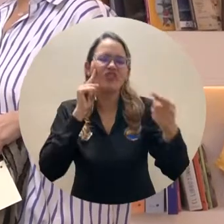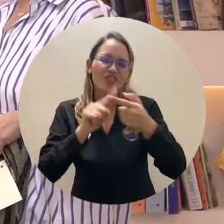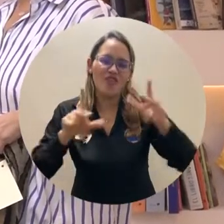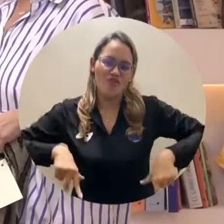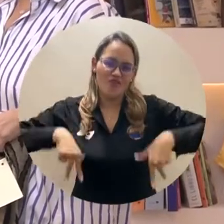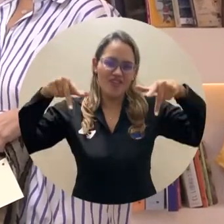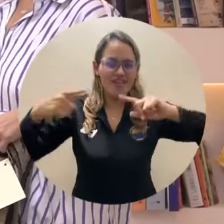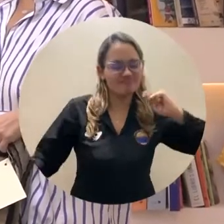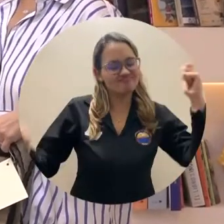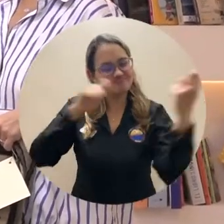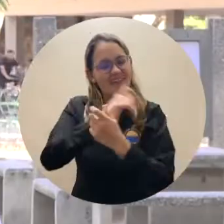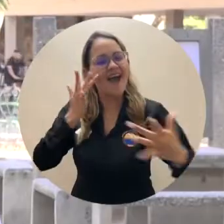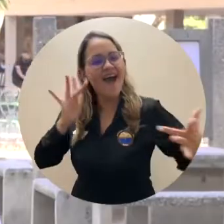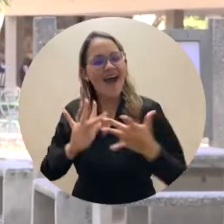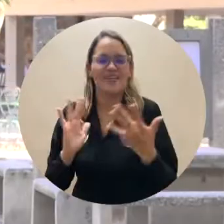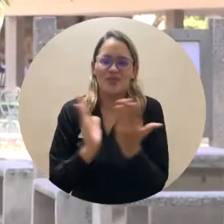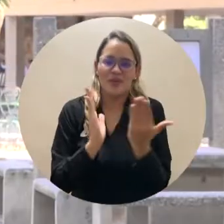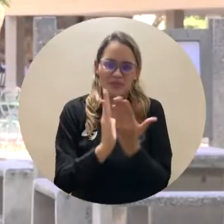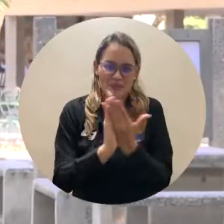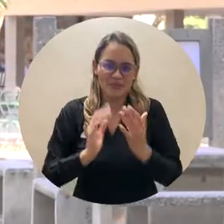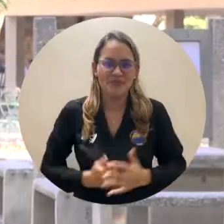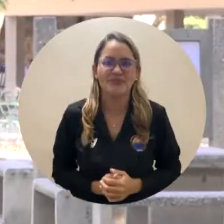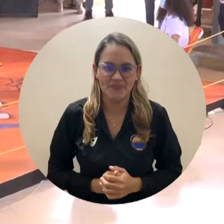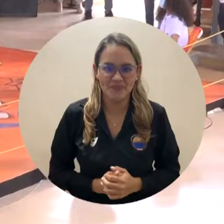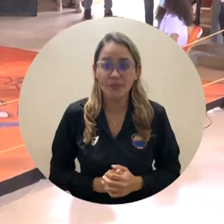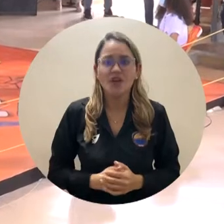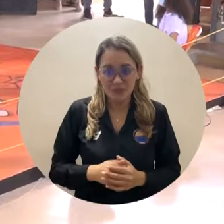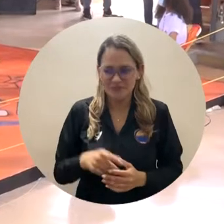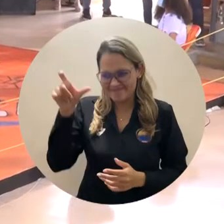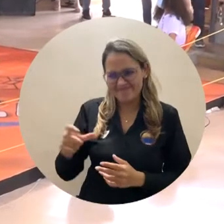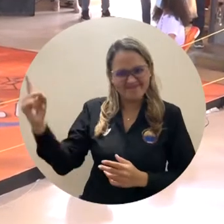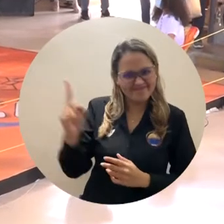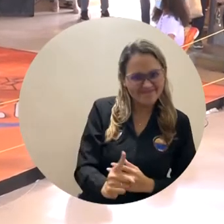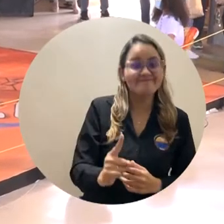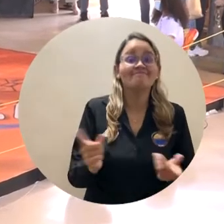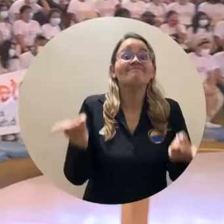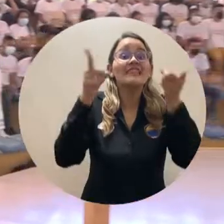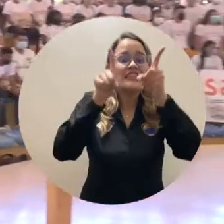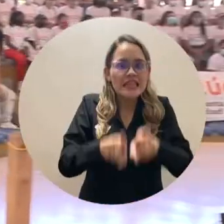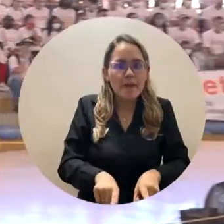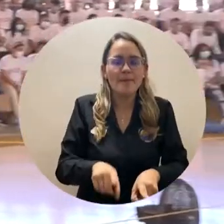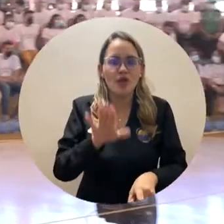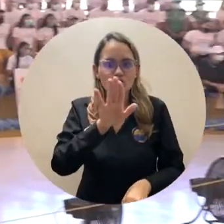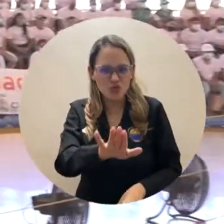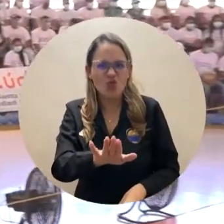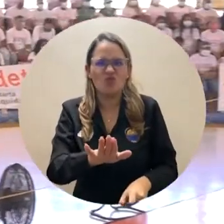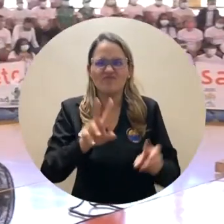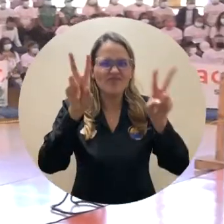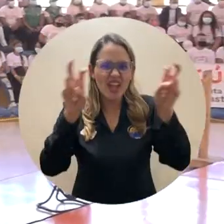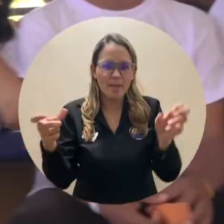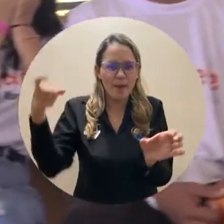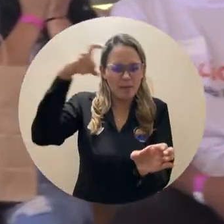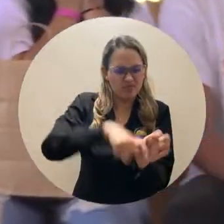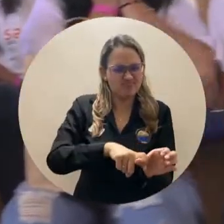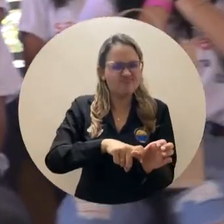Magdalena para transformar vidas a partir de la educación. En el marco de esta visita, la Alma Mater también fue anfitriona del